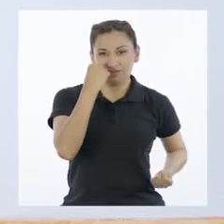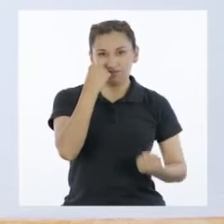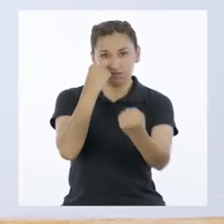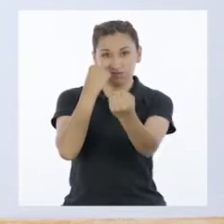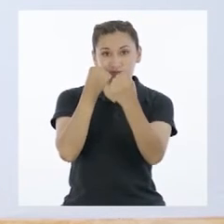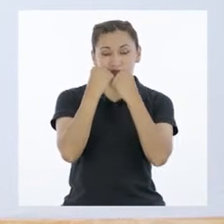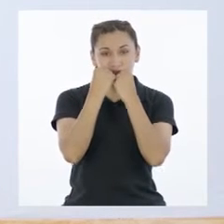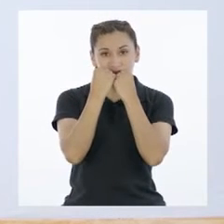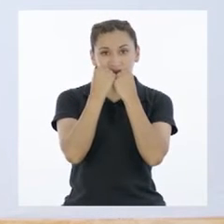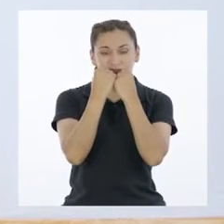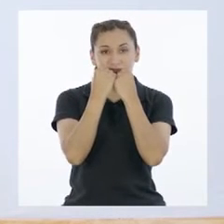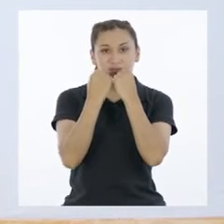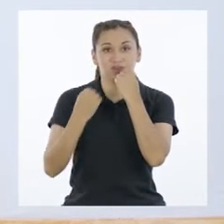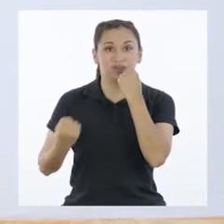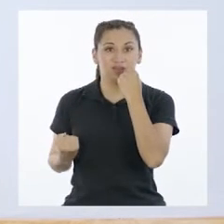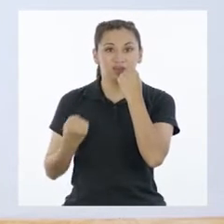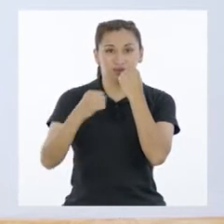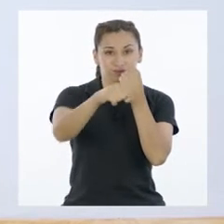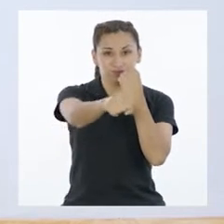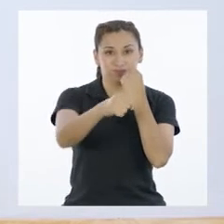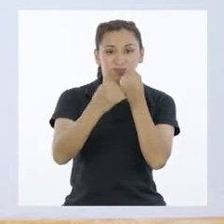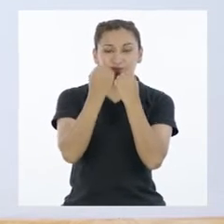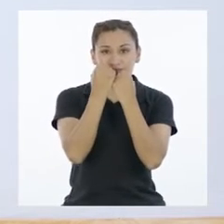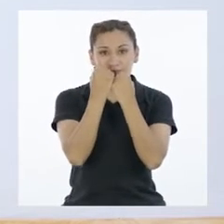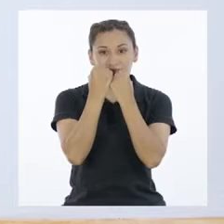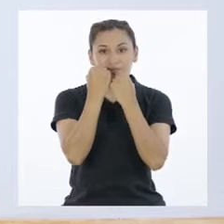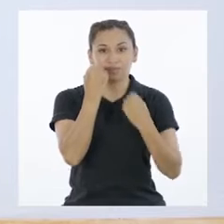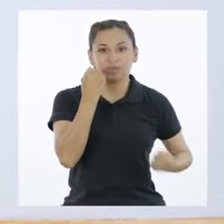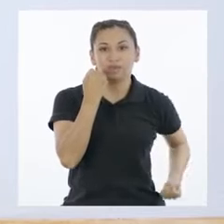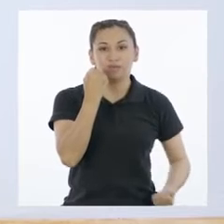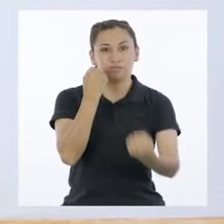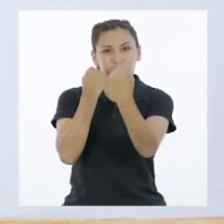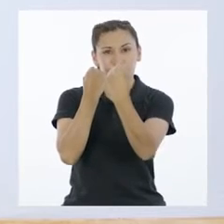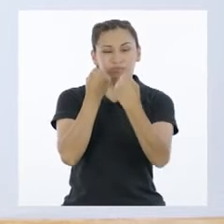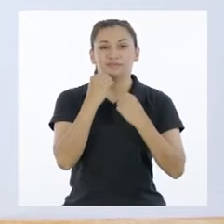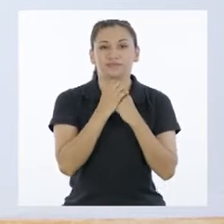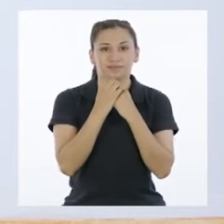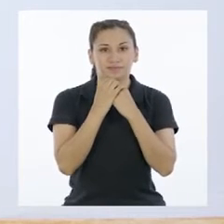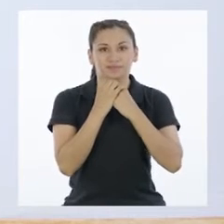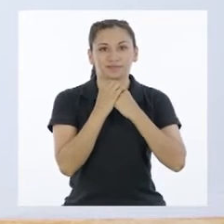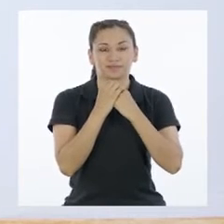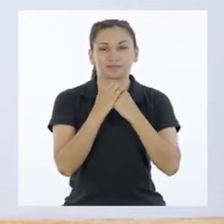regreso. Y gancho. Muy bien. Vamos una más. Eso es.